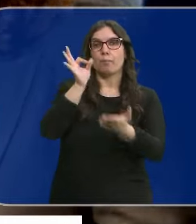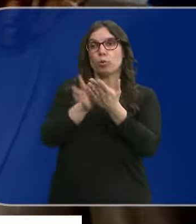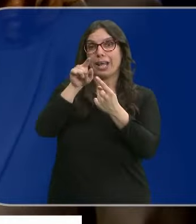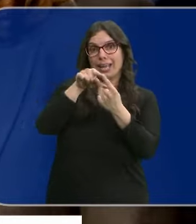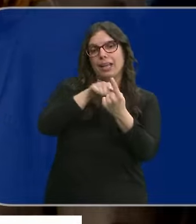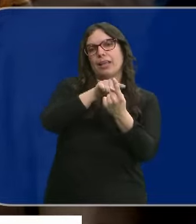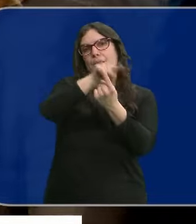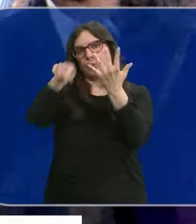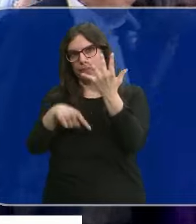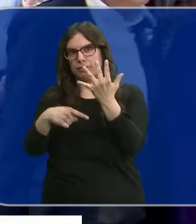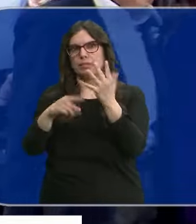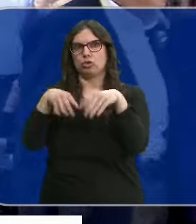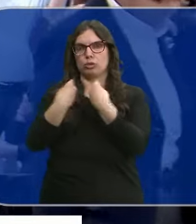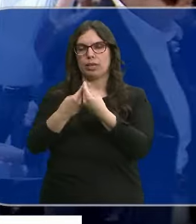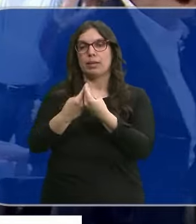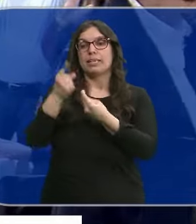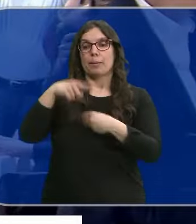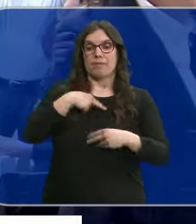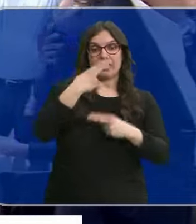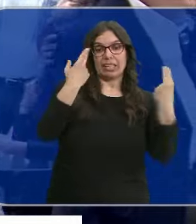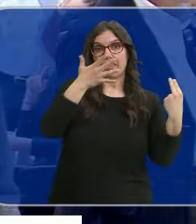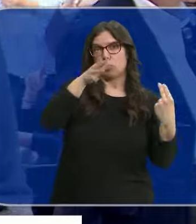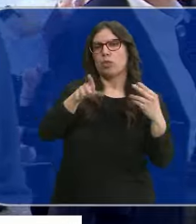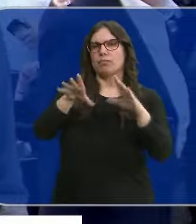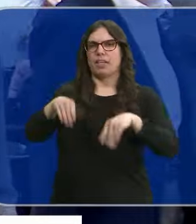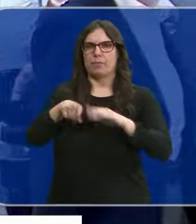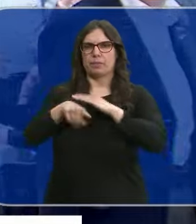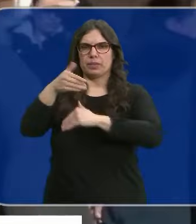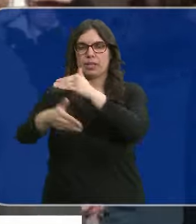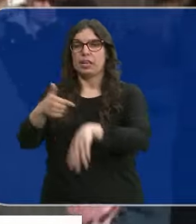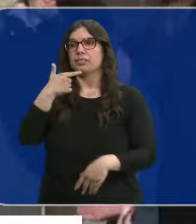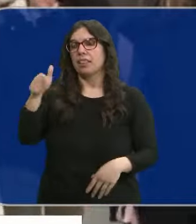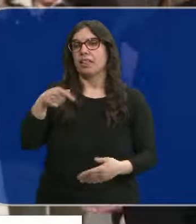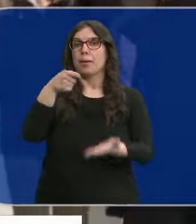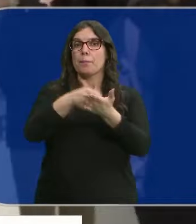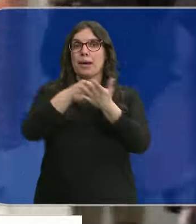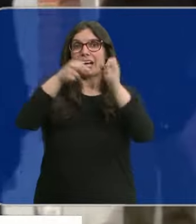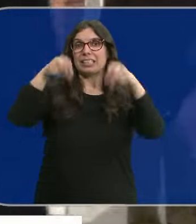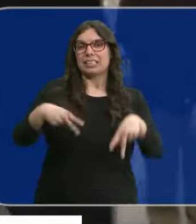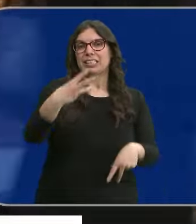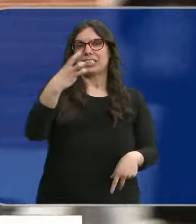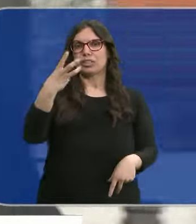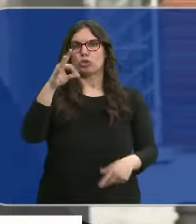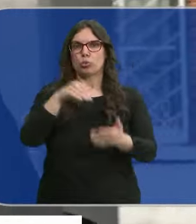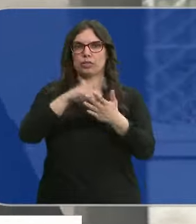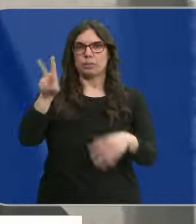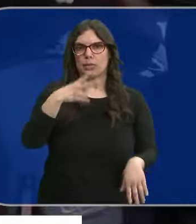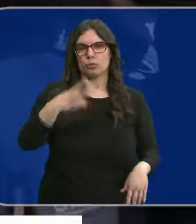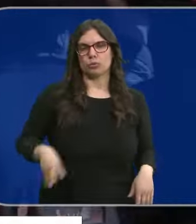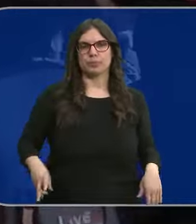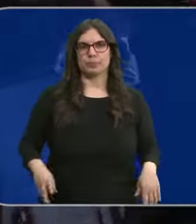personas y admite a trámite la denuncia de la Fiscalía. Se estima que había dejado de tributar supuestamente 350.000 euros.